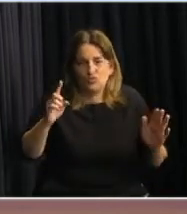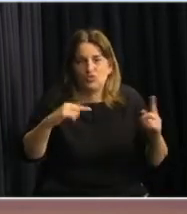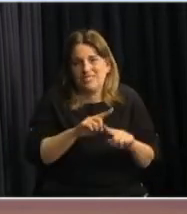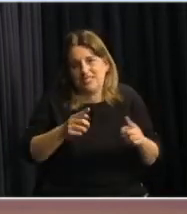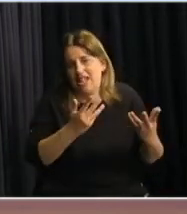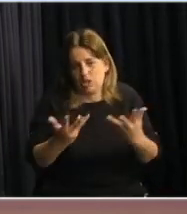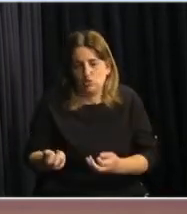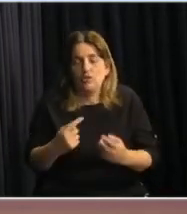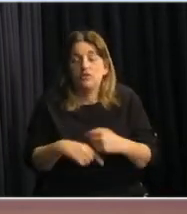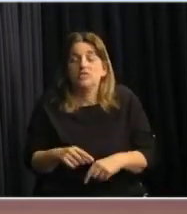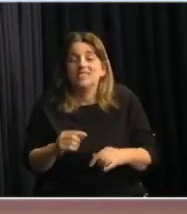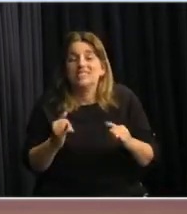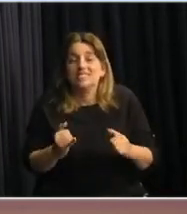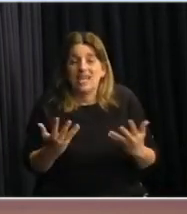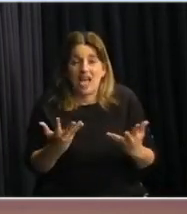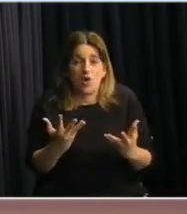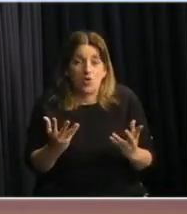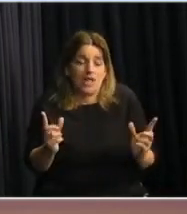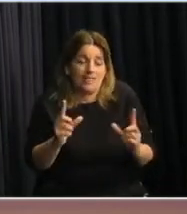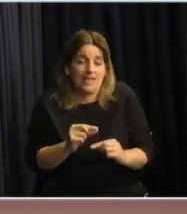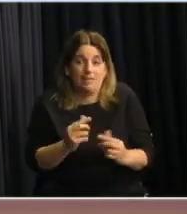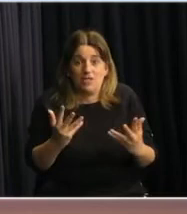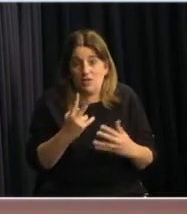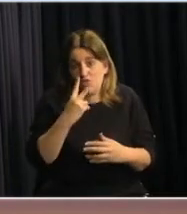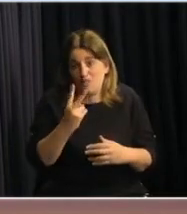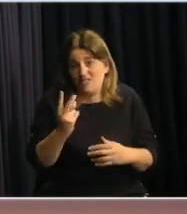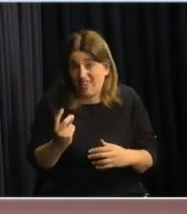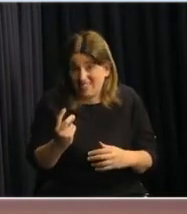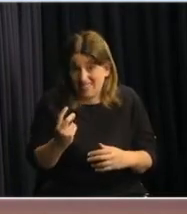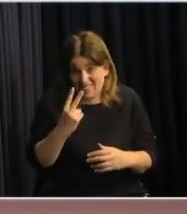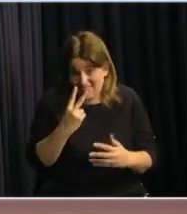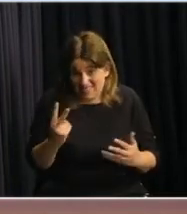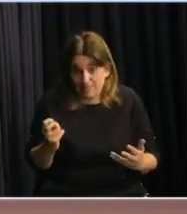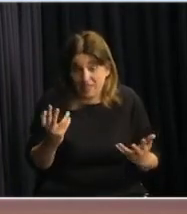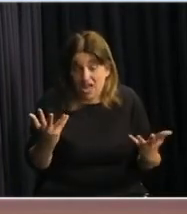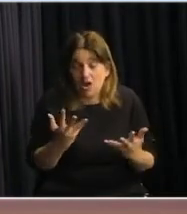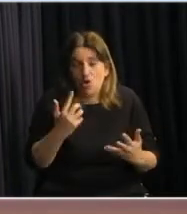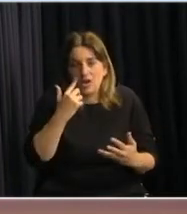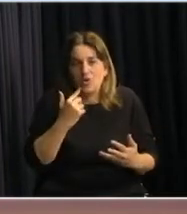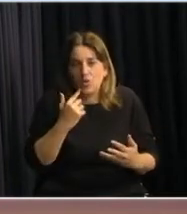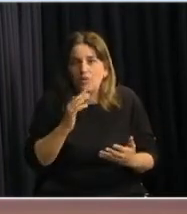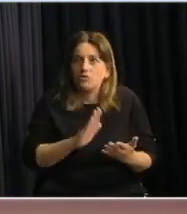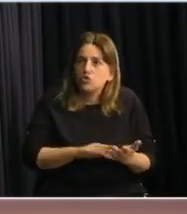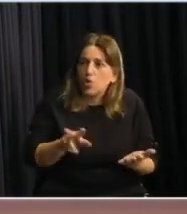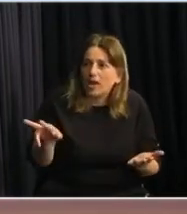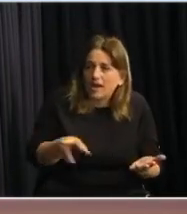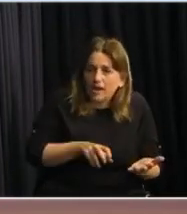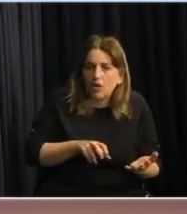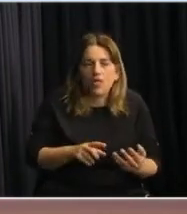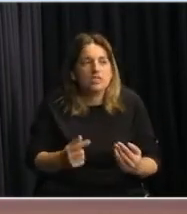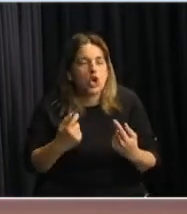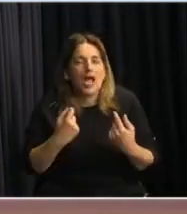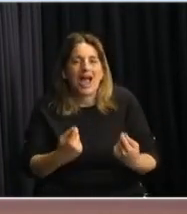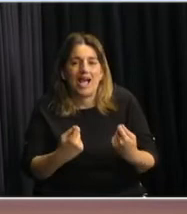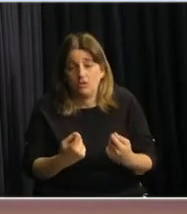es que ahora ya cerrando el 2020 los números de ingresos y gastos del gobierno,